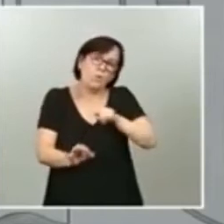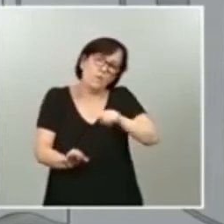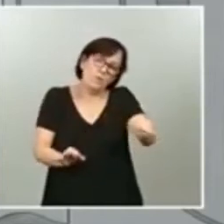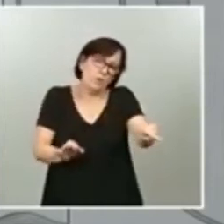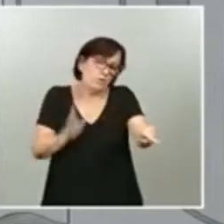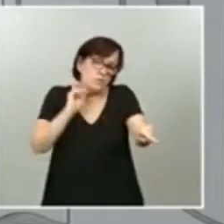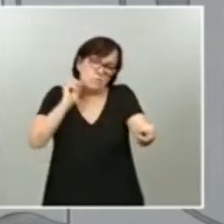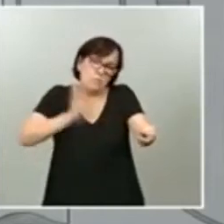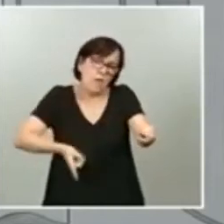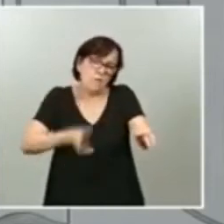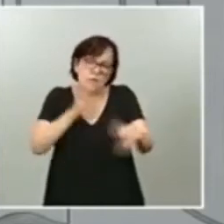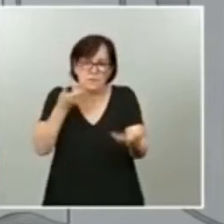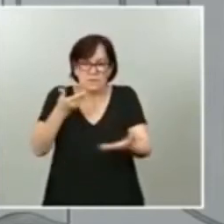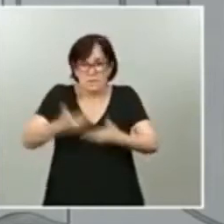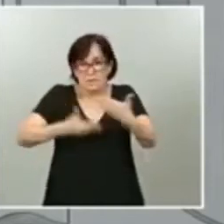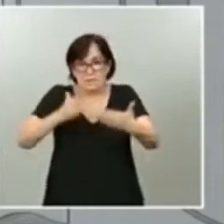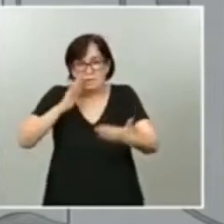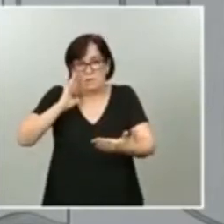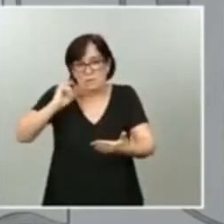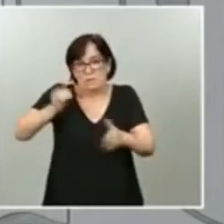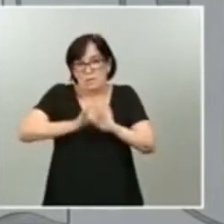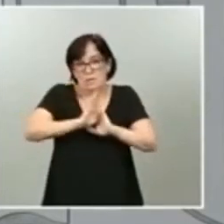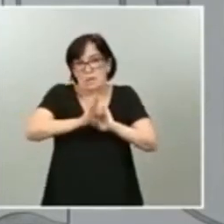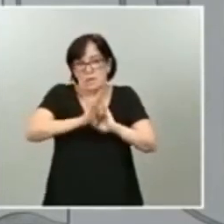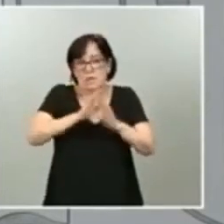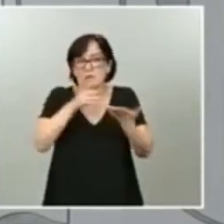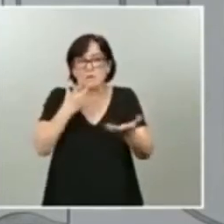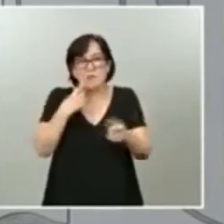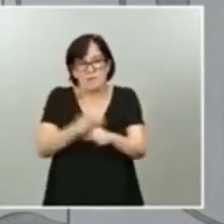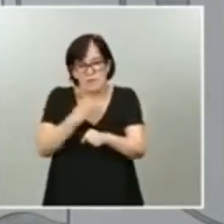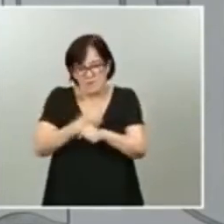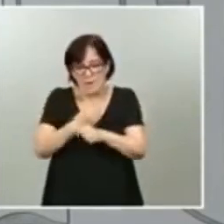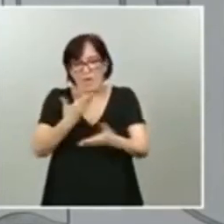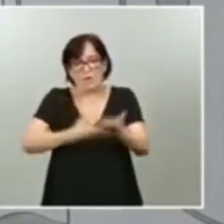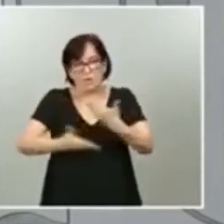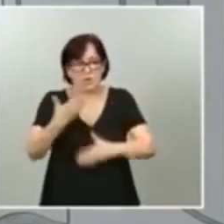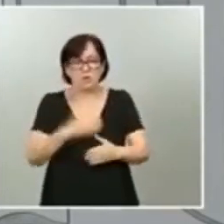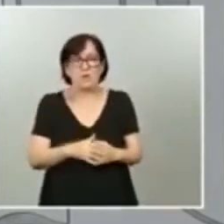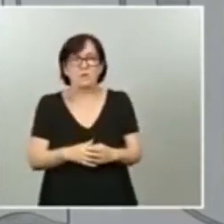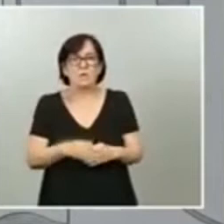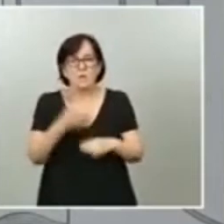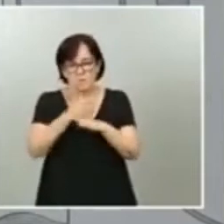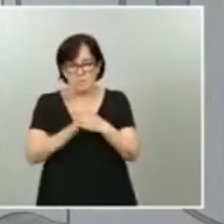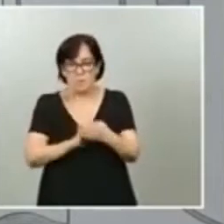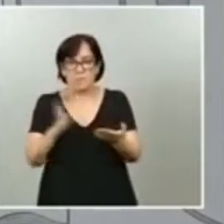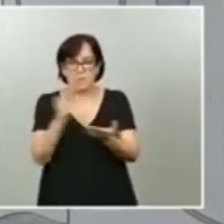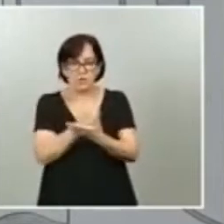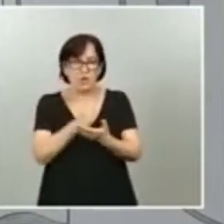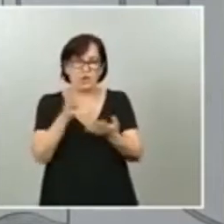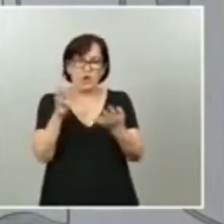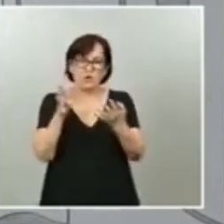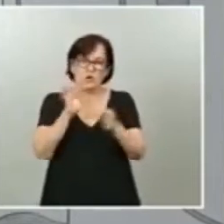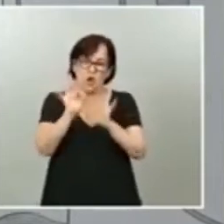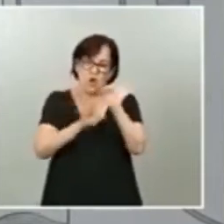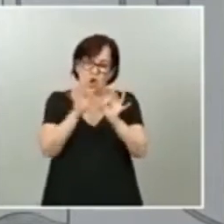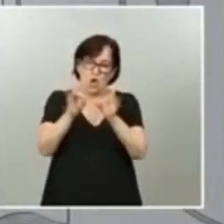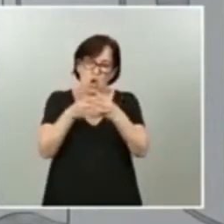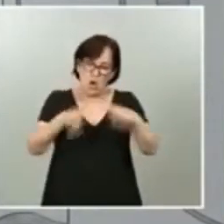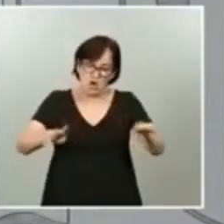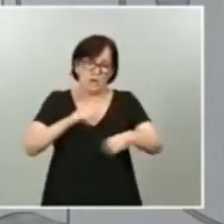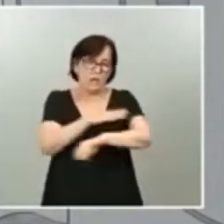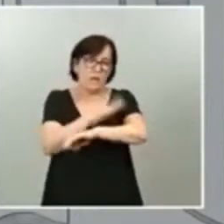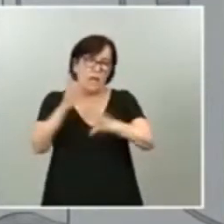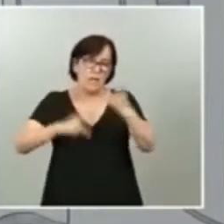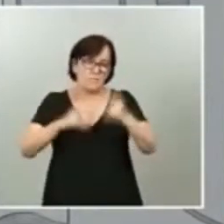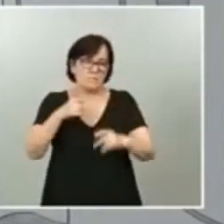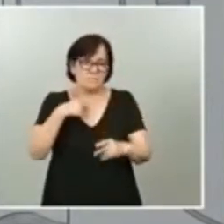están en curso y que requieren el trabajo y la colaboración por parte de todos los órganos administrativos y así, en un momento determinado, se